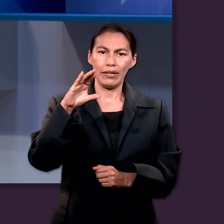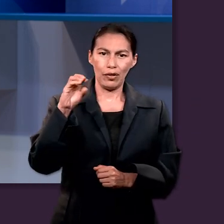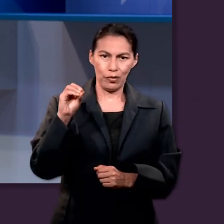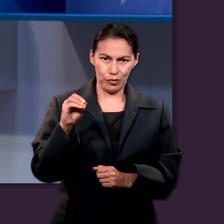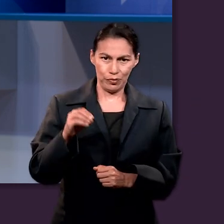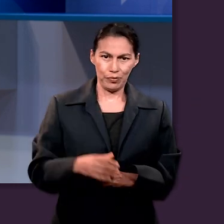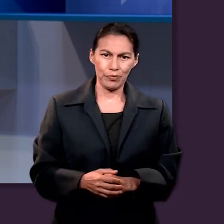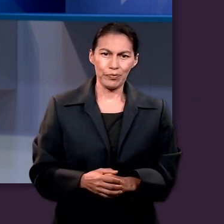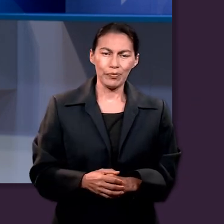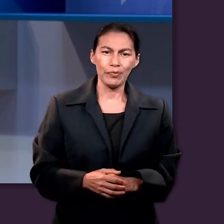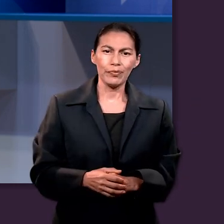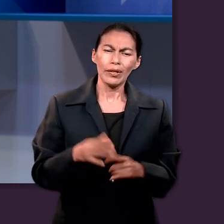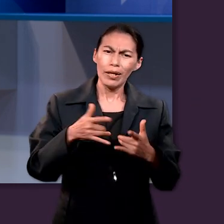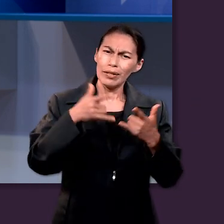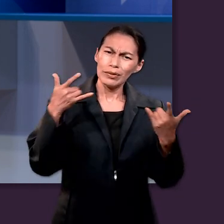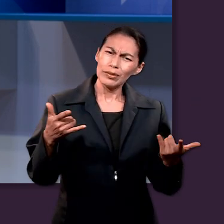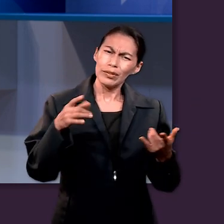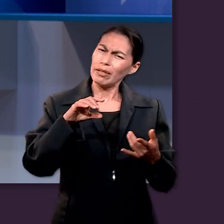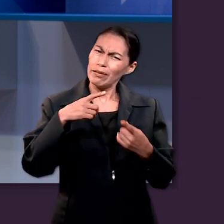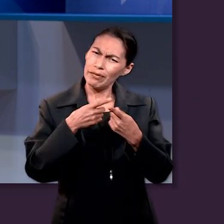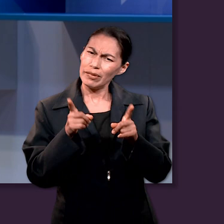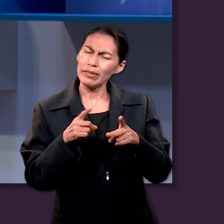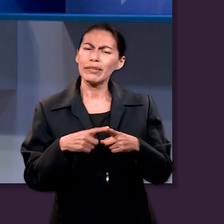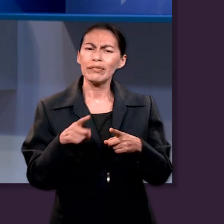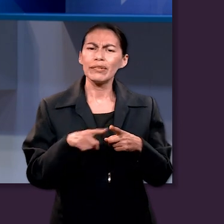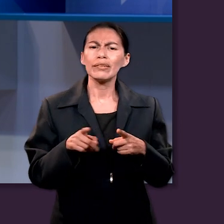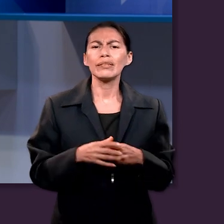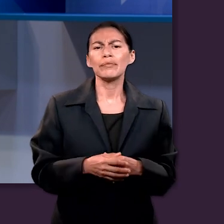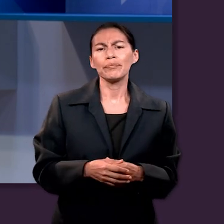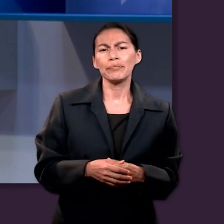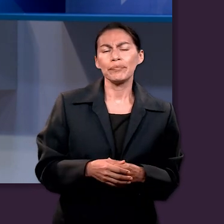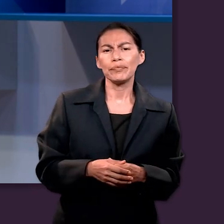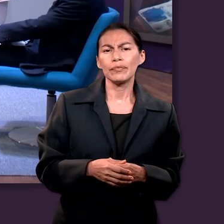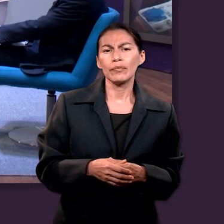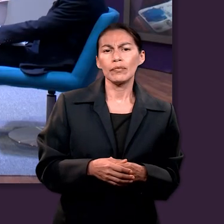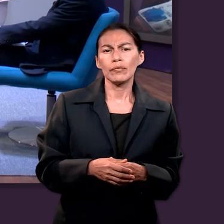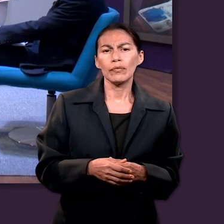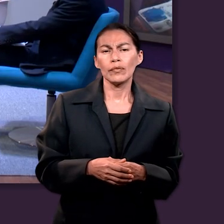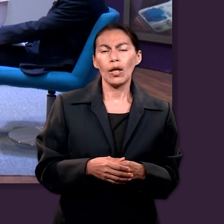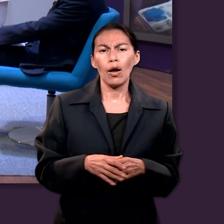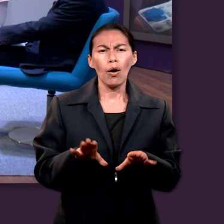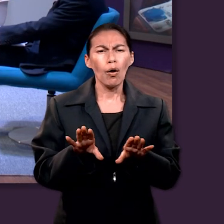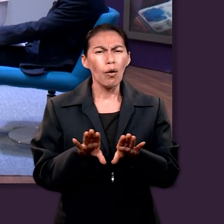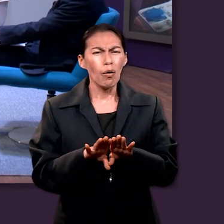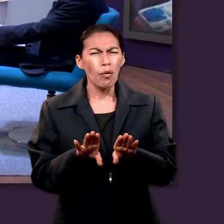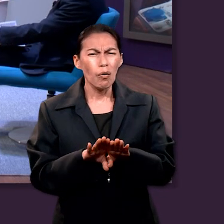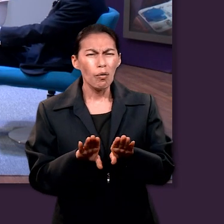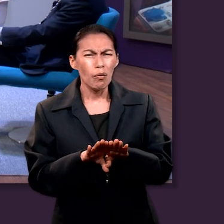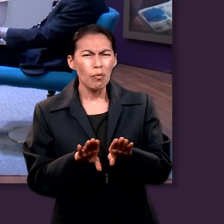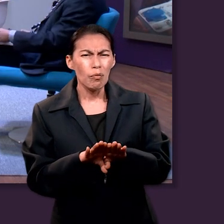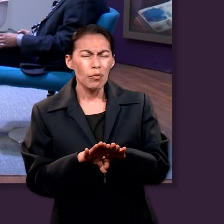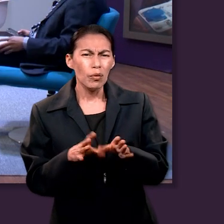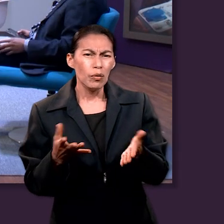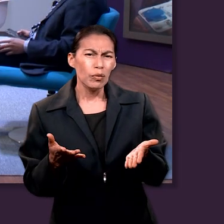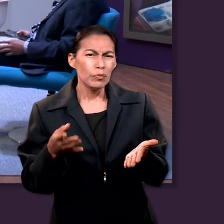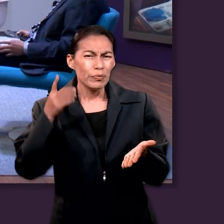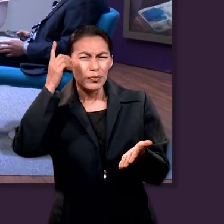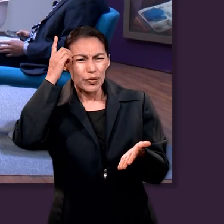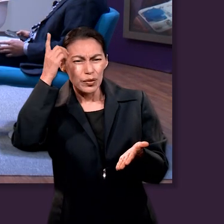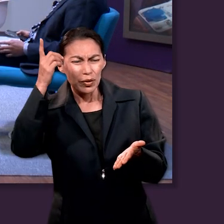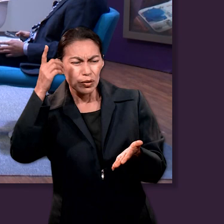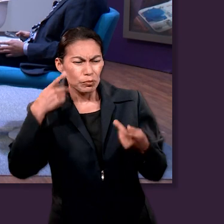lección. Y vamos a ver de qué manera o qué estaba tratando de enseñarle